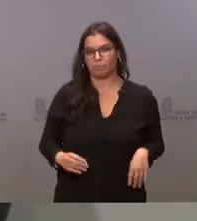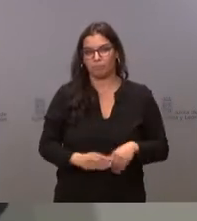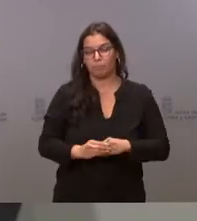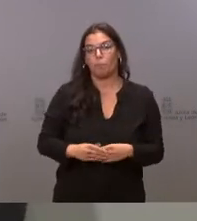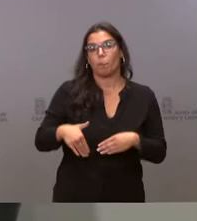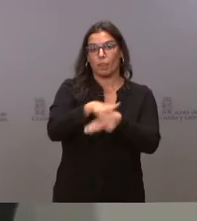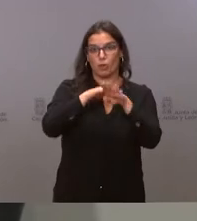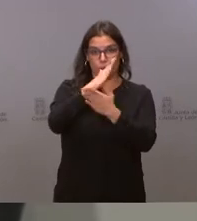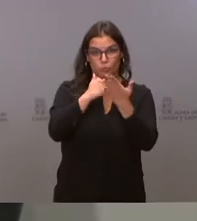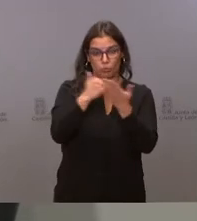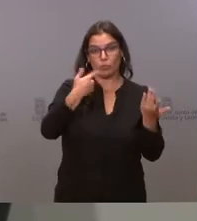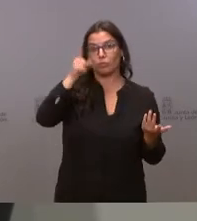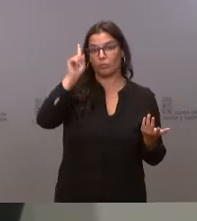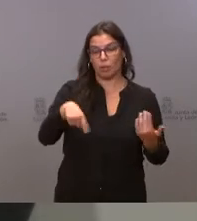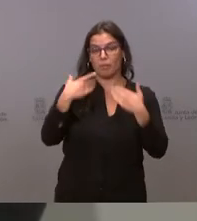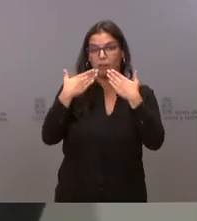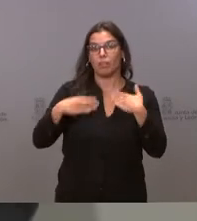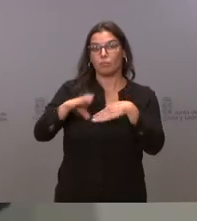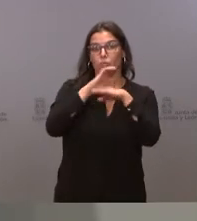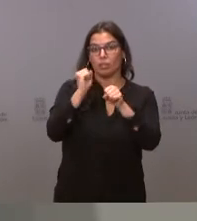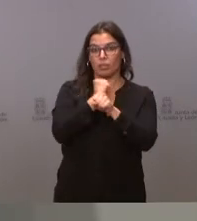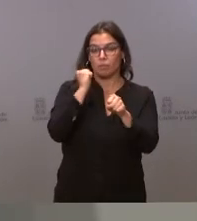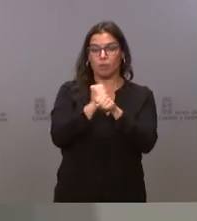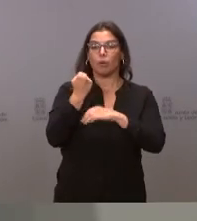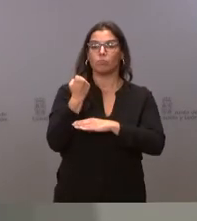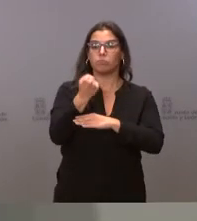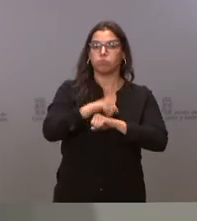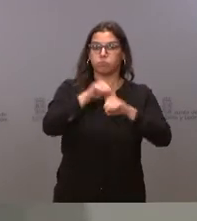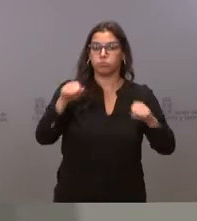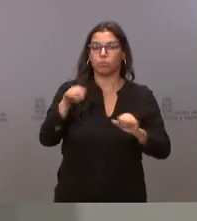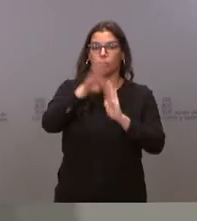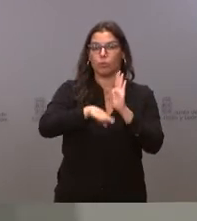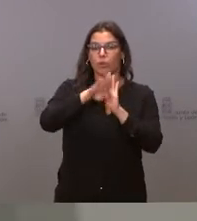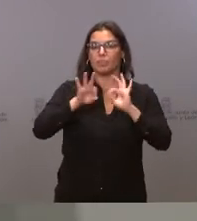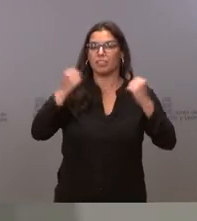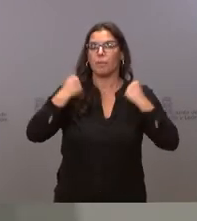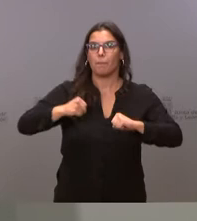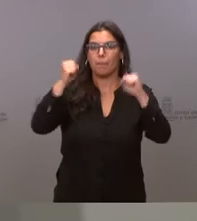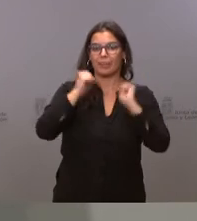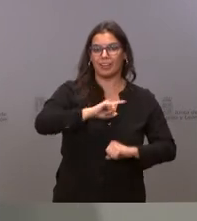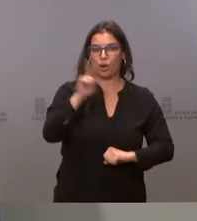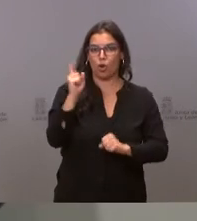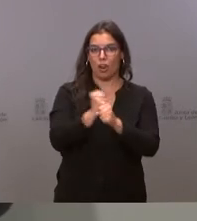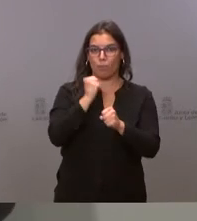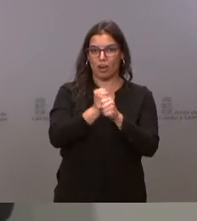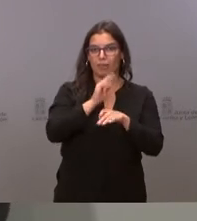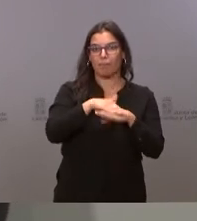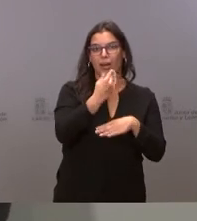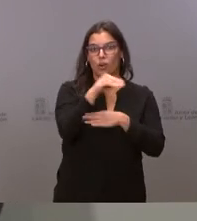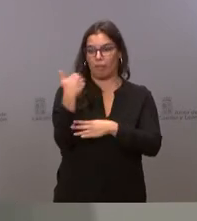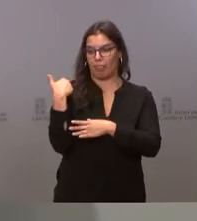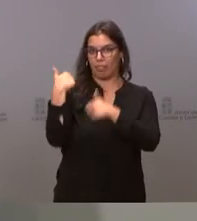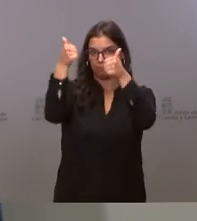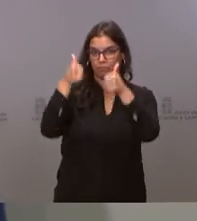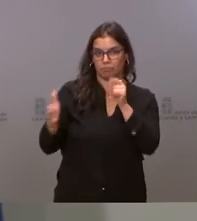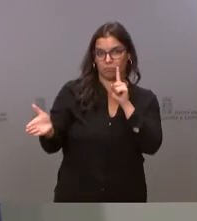Autonómico, también a través de la Consejería de Empleo, refuerza el programa de prácticas no laborales para jóvenes recién titulados